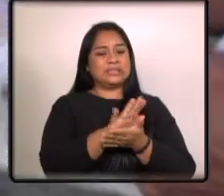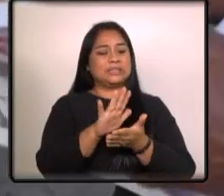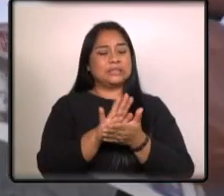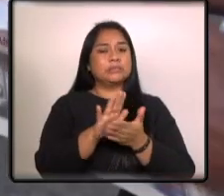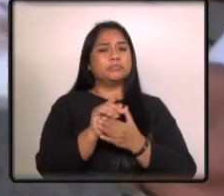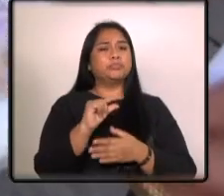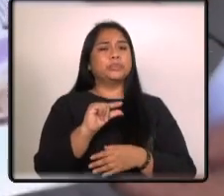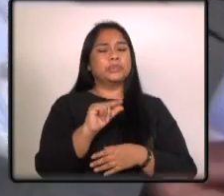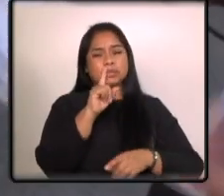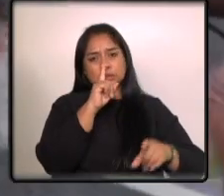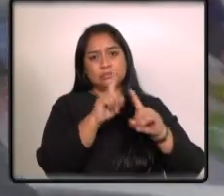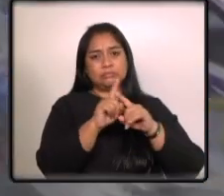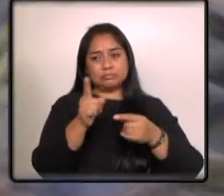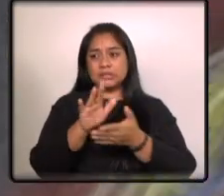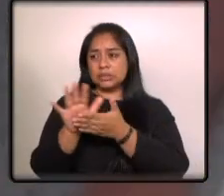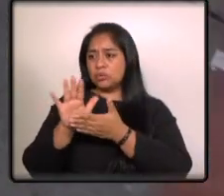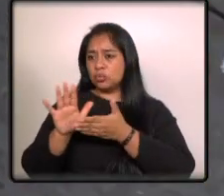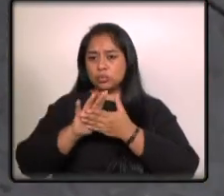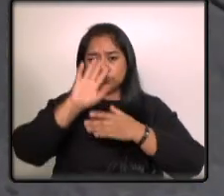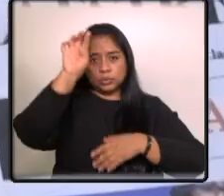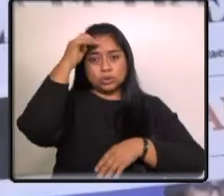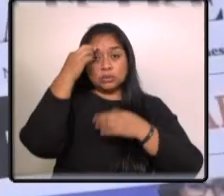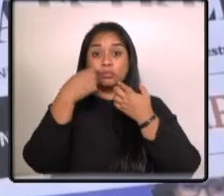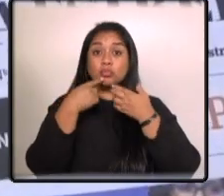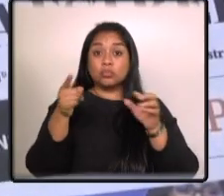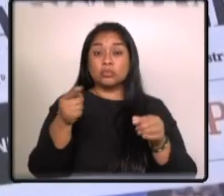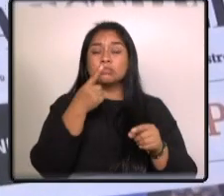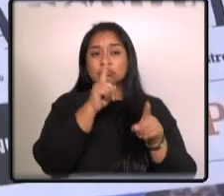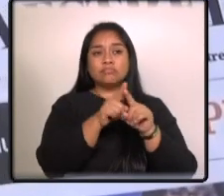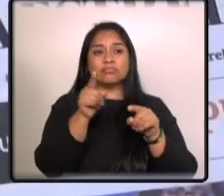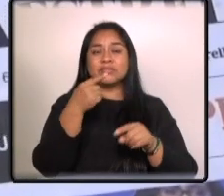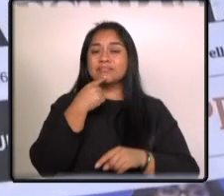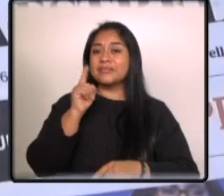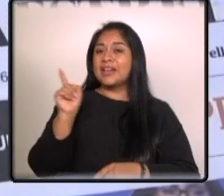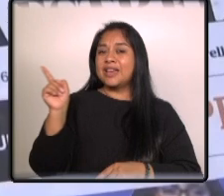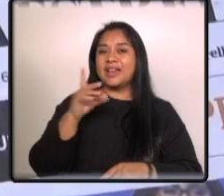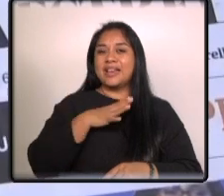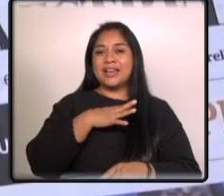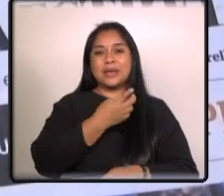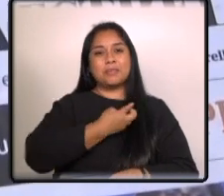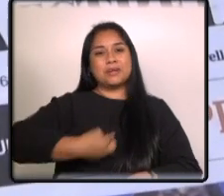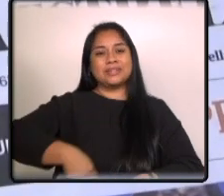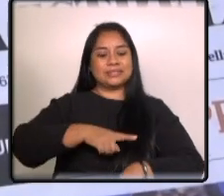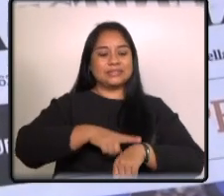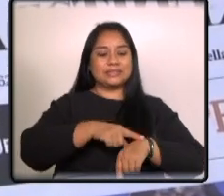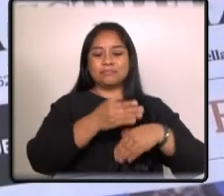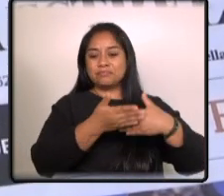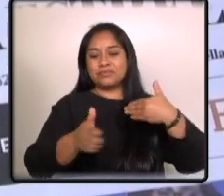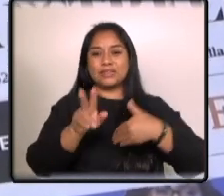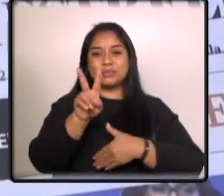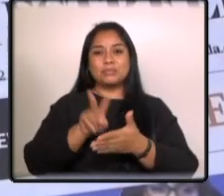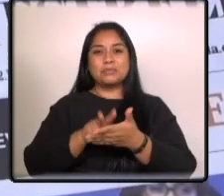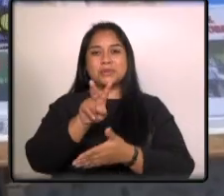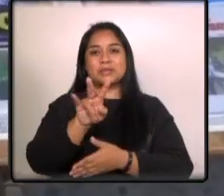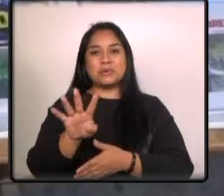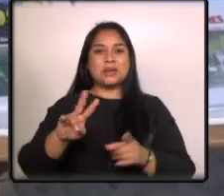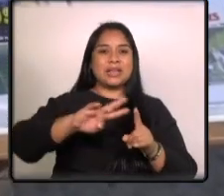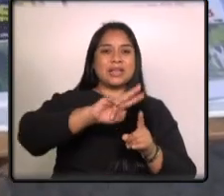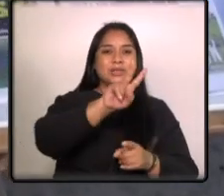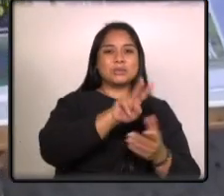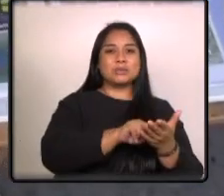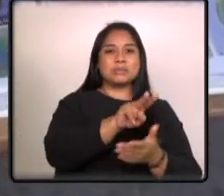y una política exterior clara son algunos de los planes anunciados por José Raúl Molino para su periodo de gobierno 2024-2029